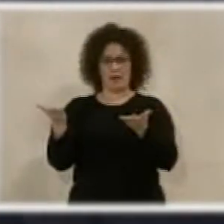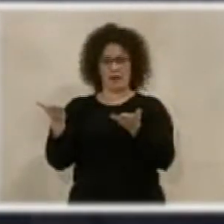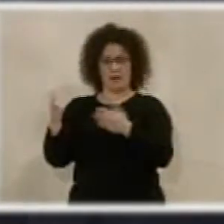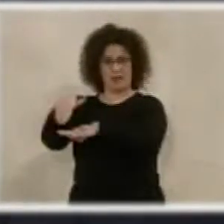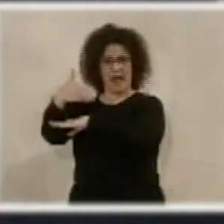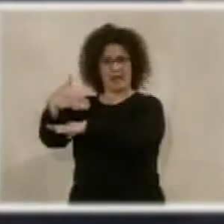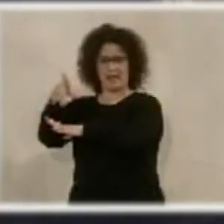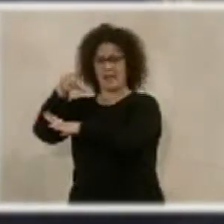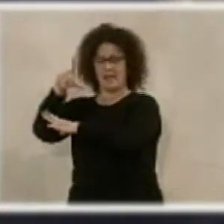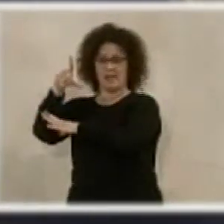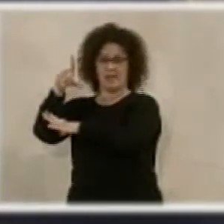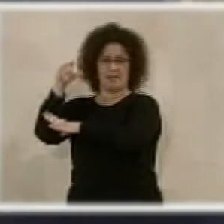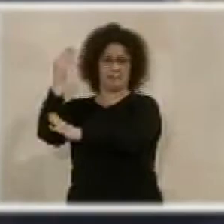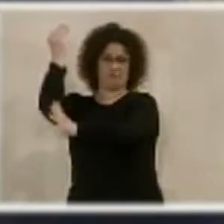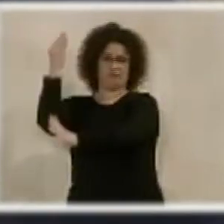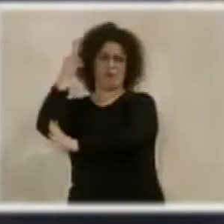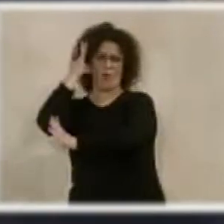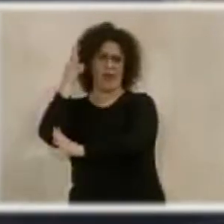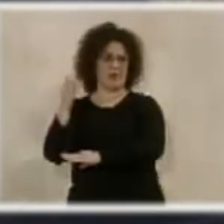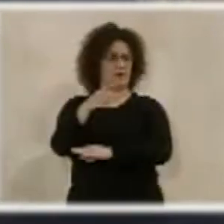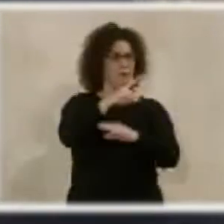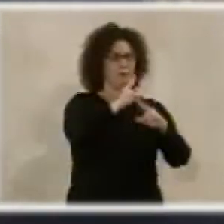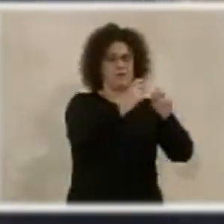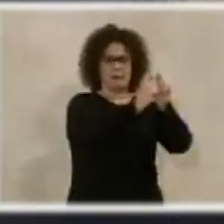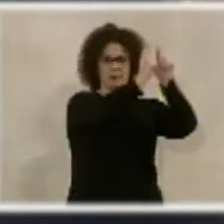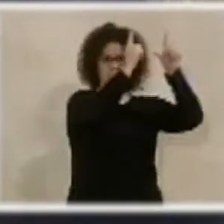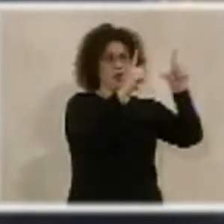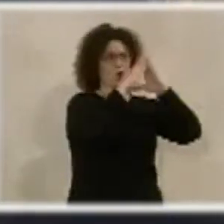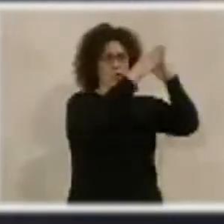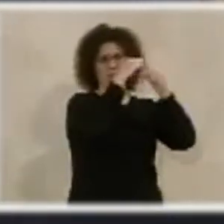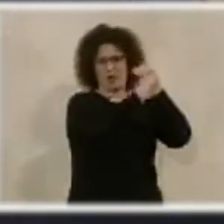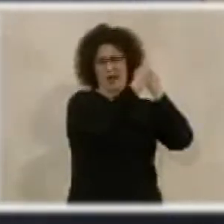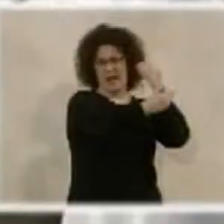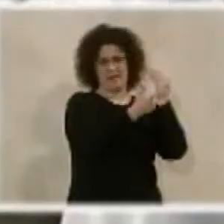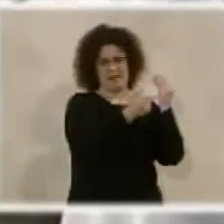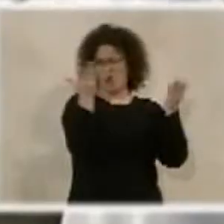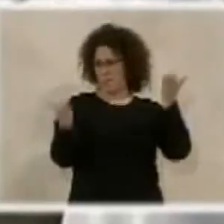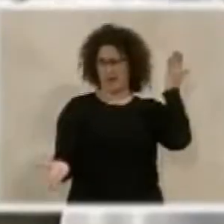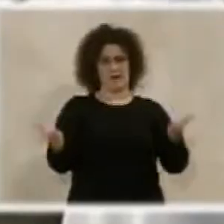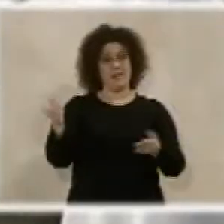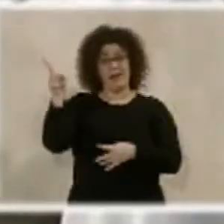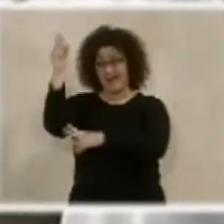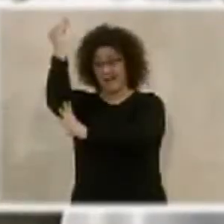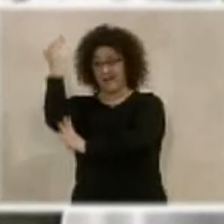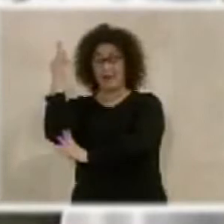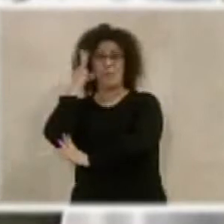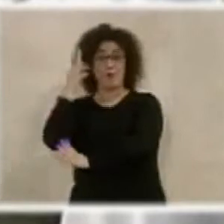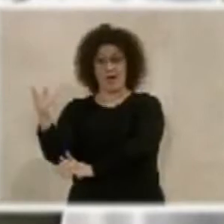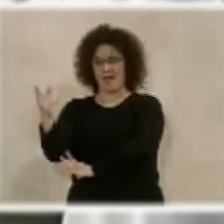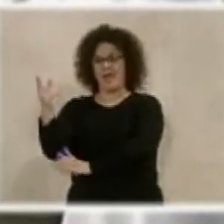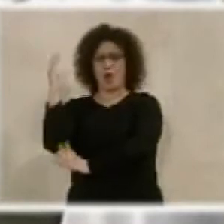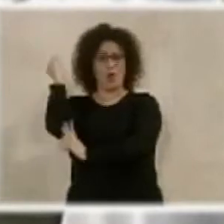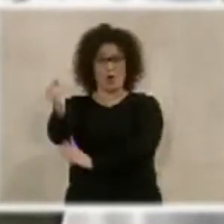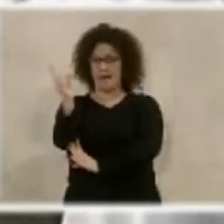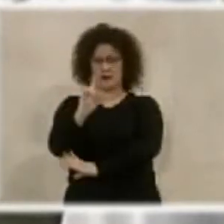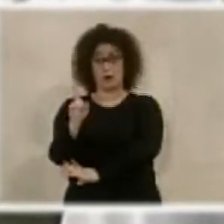con el nombre del crucero Canarias que mataron, porque ella no mató a nadie, sino todo lo contrario,